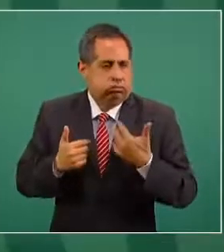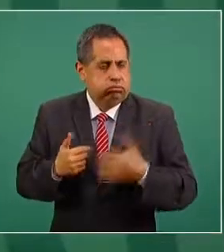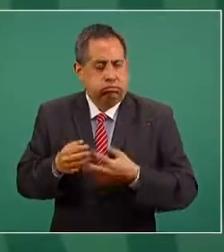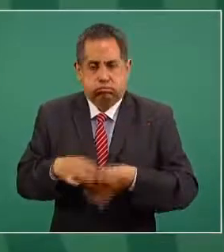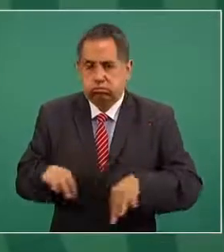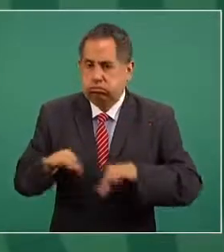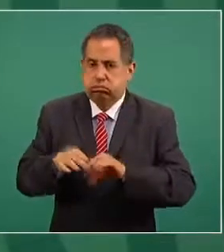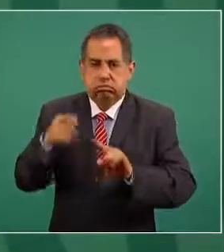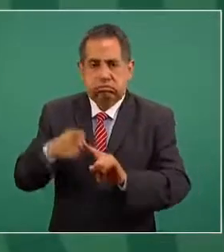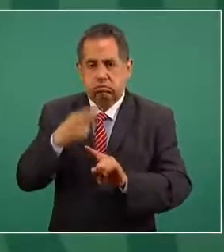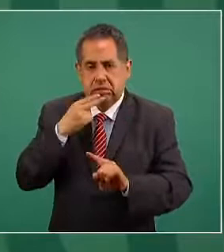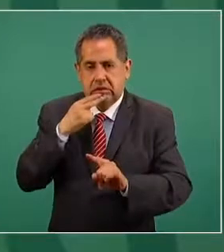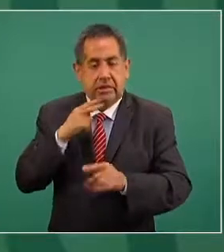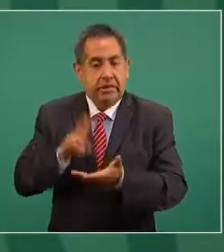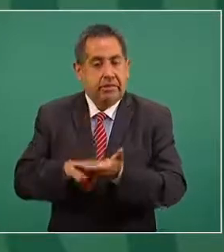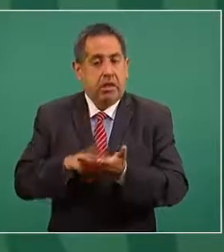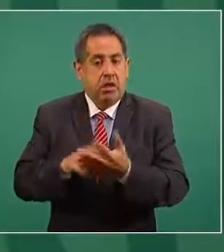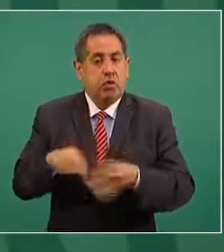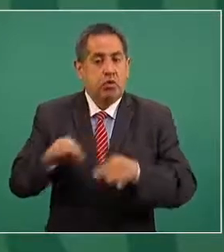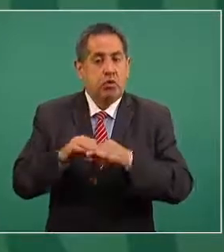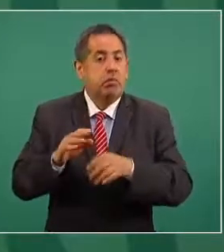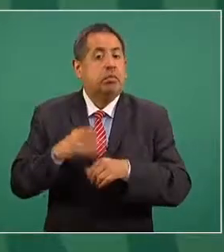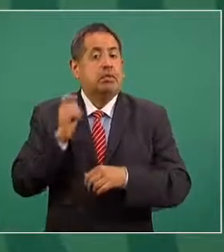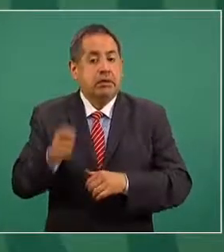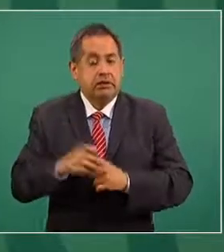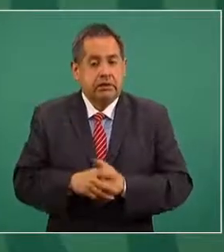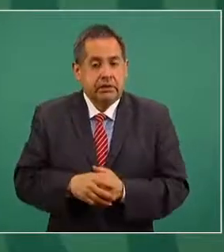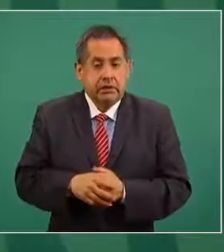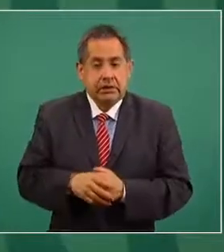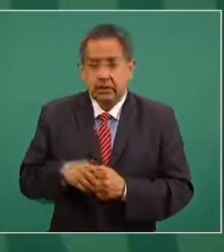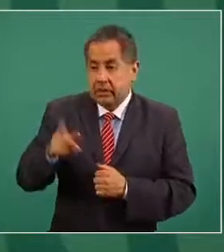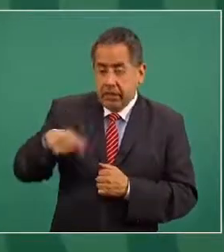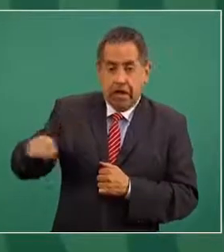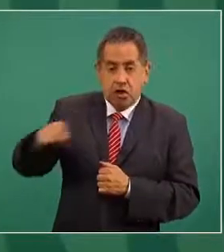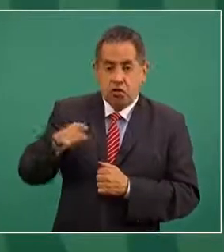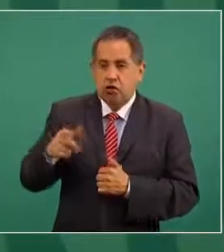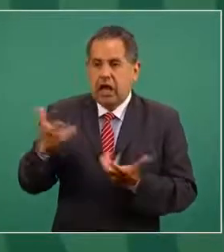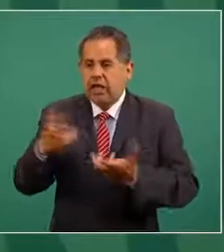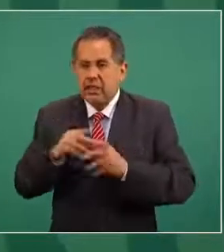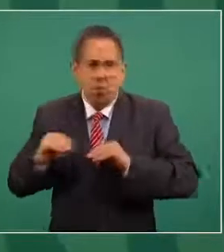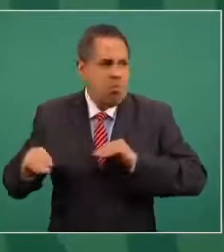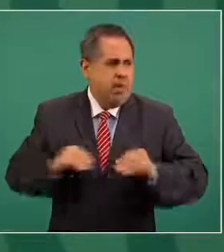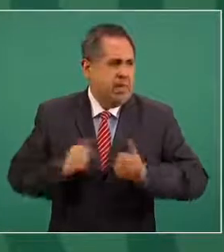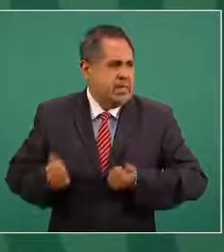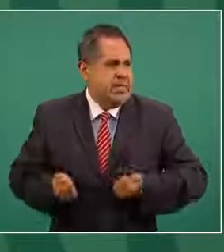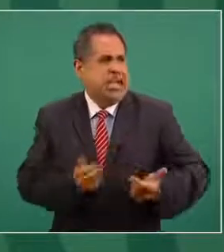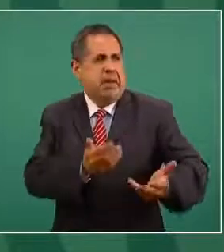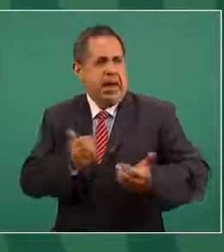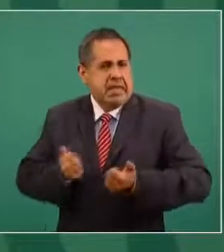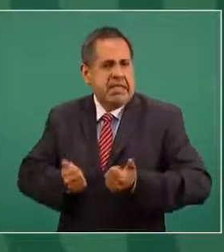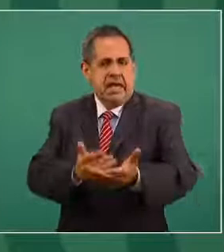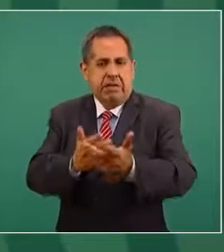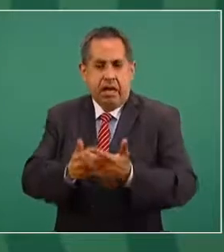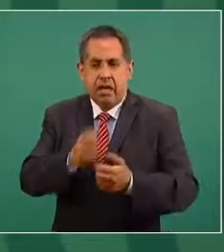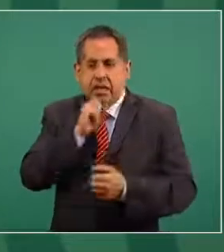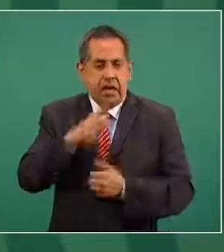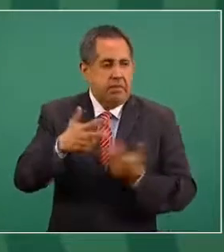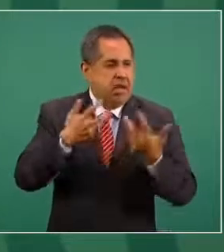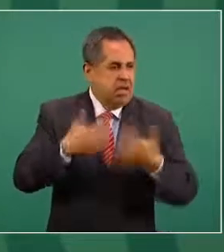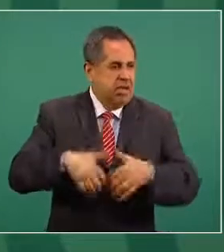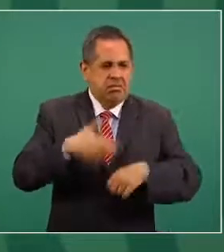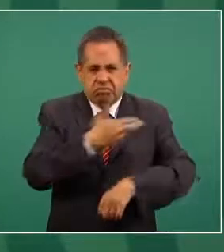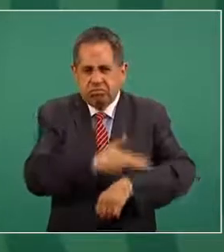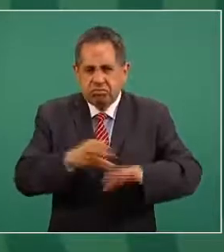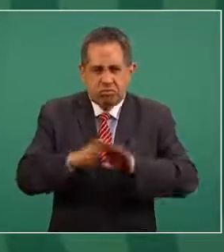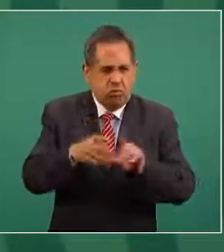en este proceso porque no solamente la capacidad de movilización del producto sino incluso el propio diseño logístico